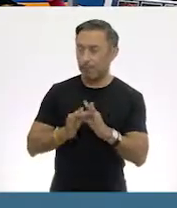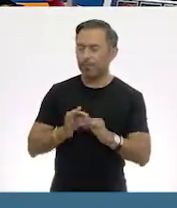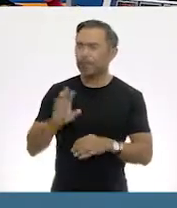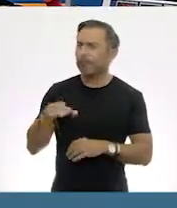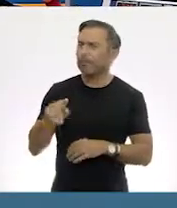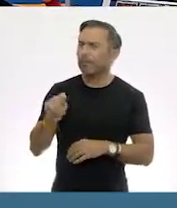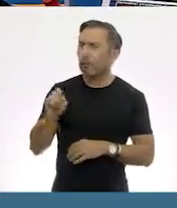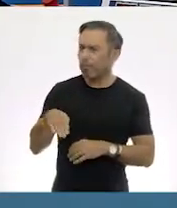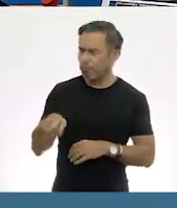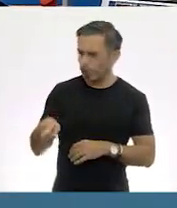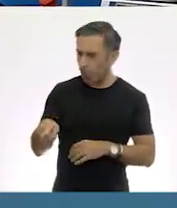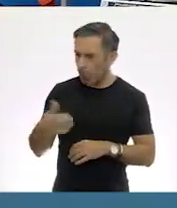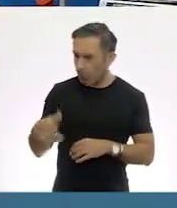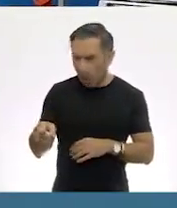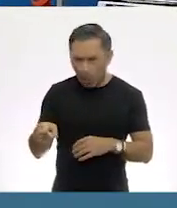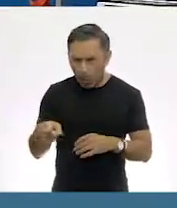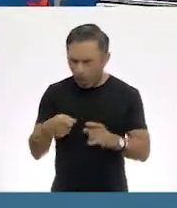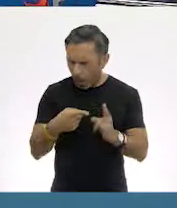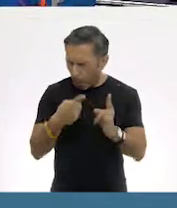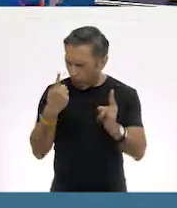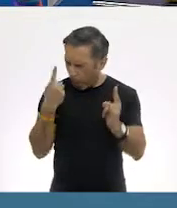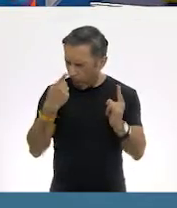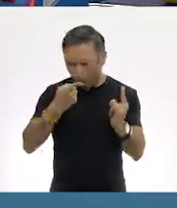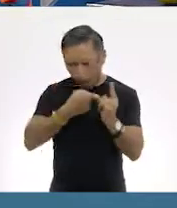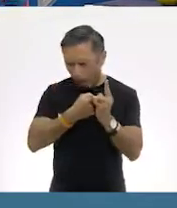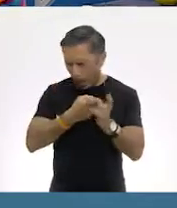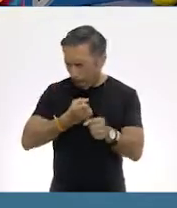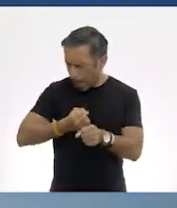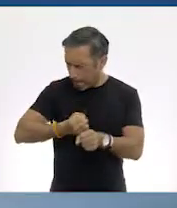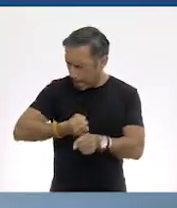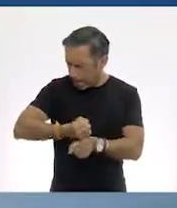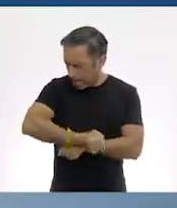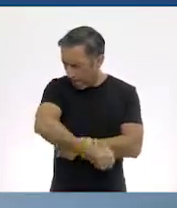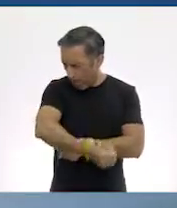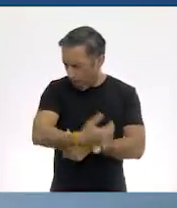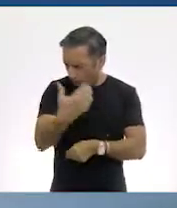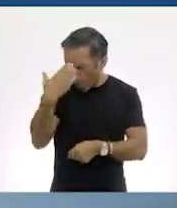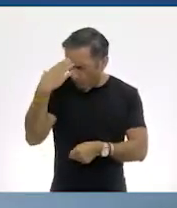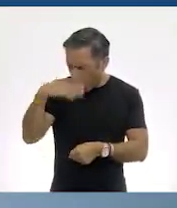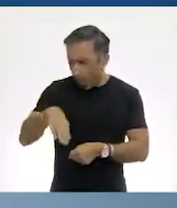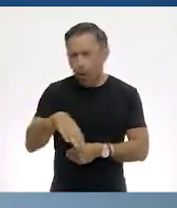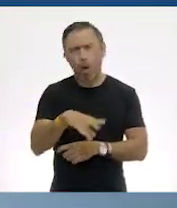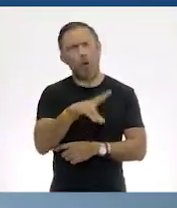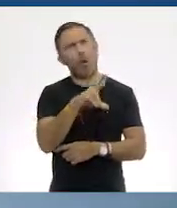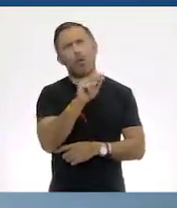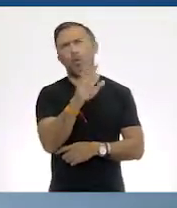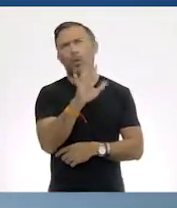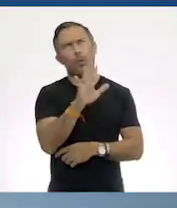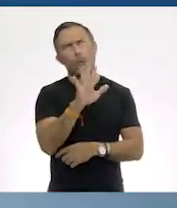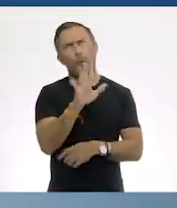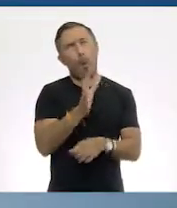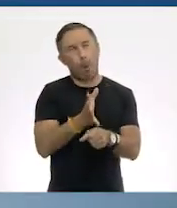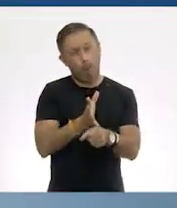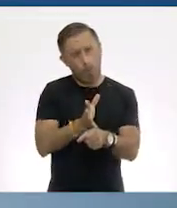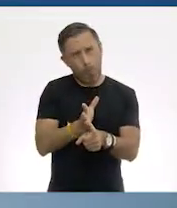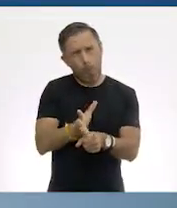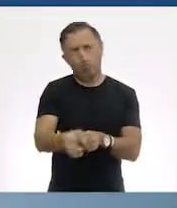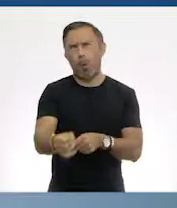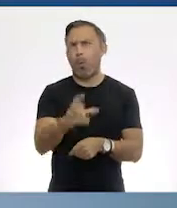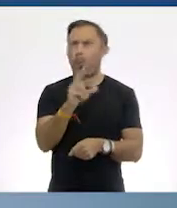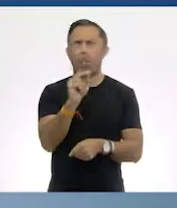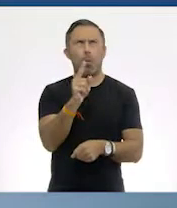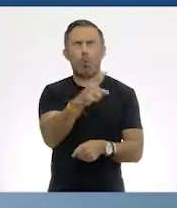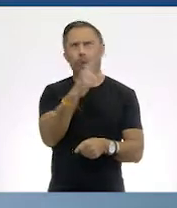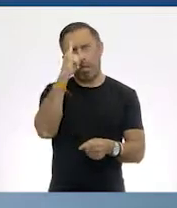¿entonces les metieron una goliza? No, no, no, claro que no, no fue goliza. Tampoco, no, no, no, nada